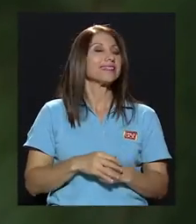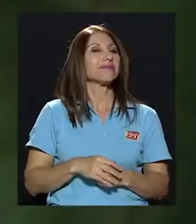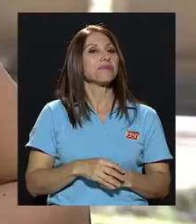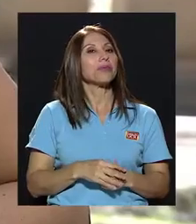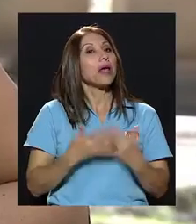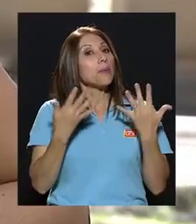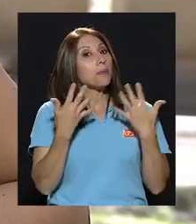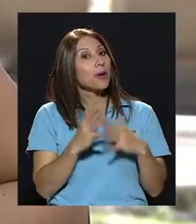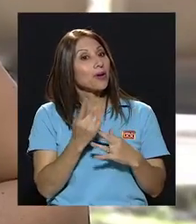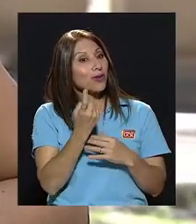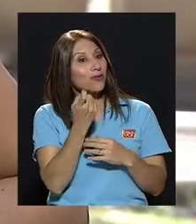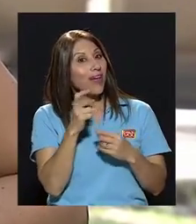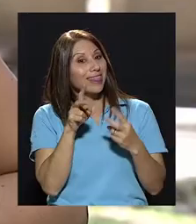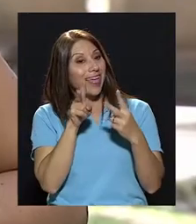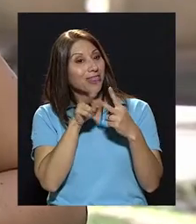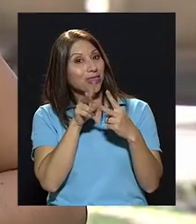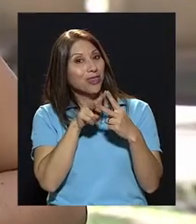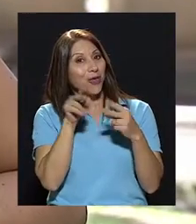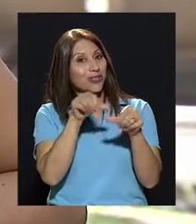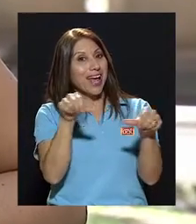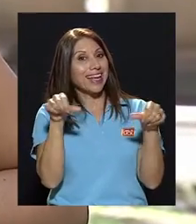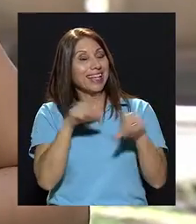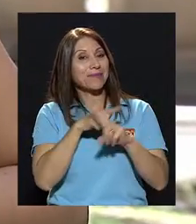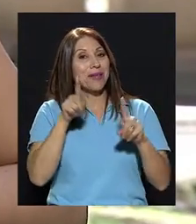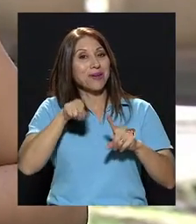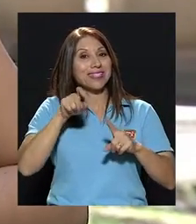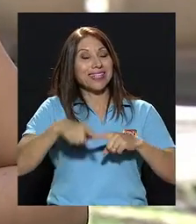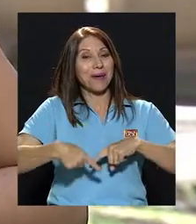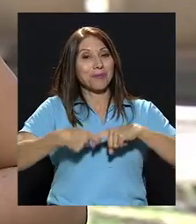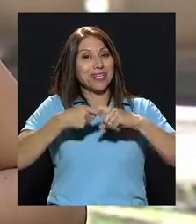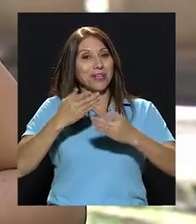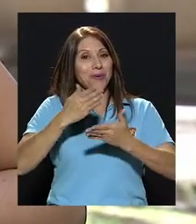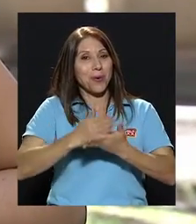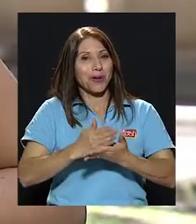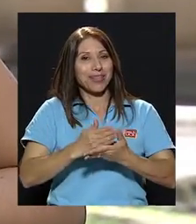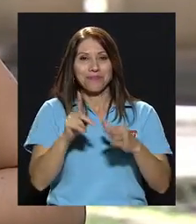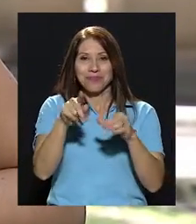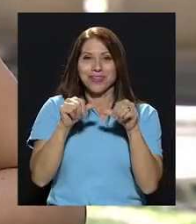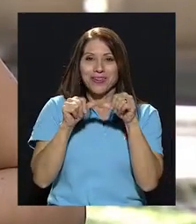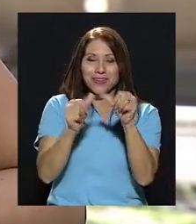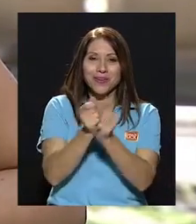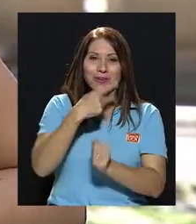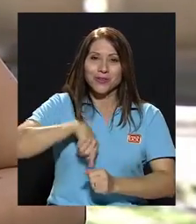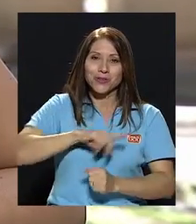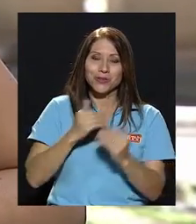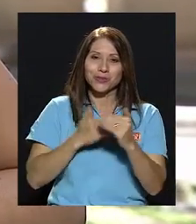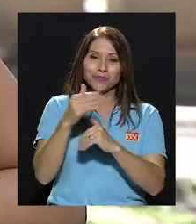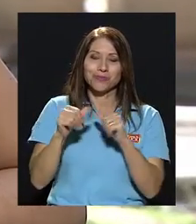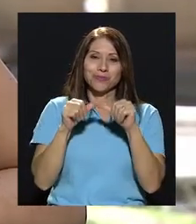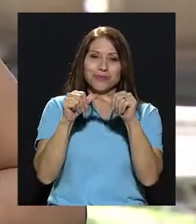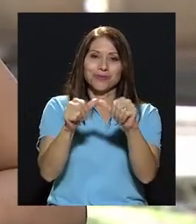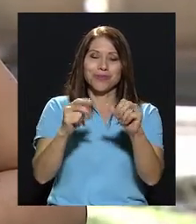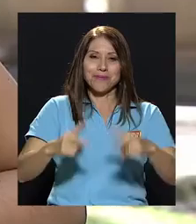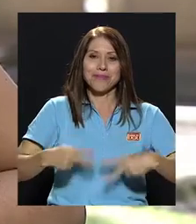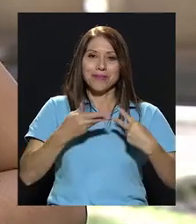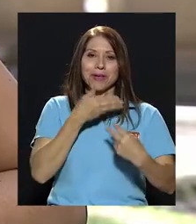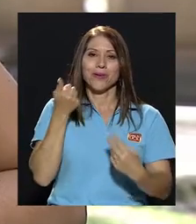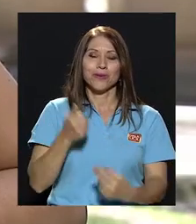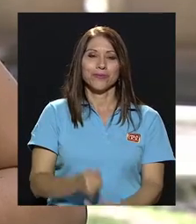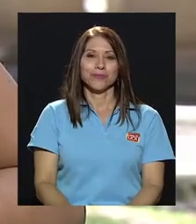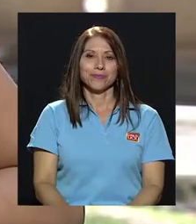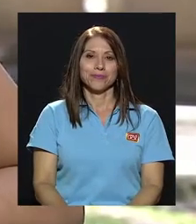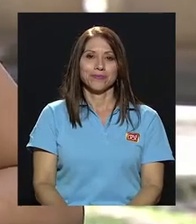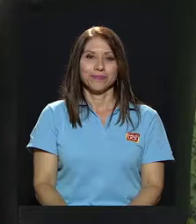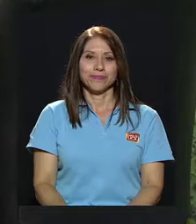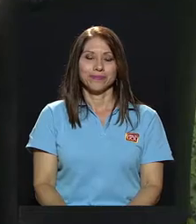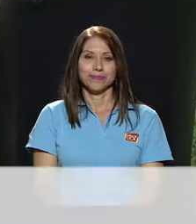Karina, sé que nos faltan dos áreas, pero necesitamos hacer un corte. Claro. Quédese con nosotros y ya regresamos en más de Vivirme.